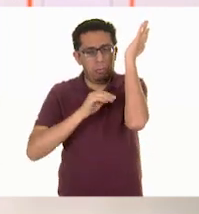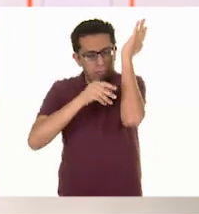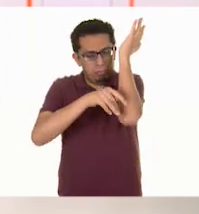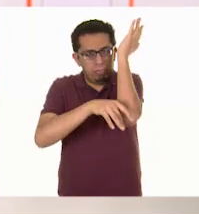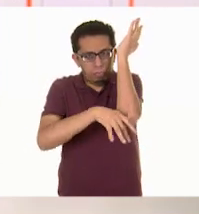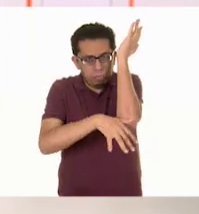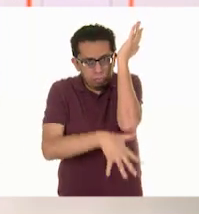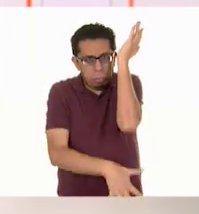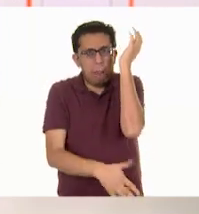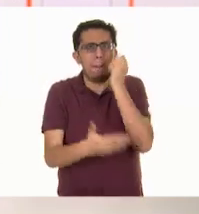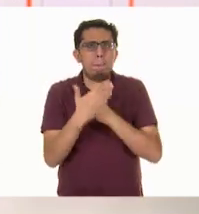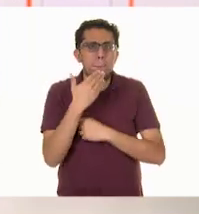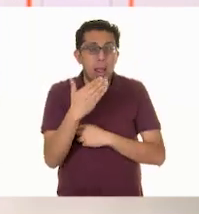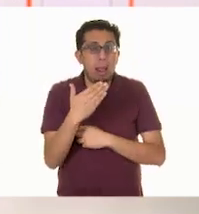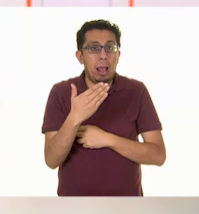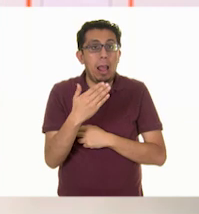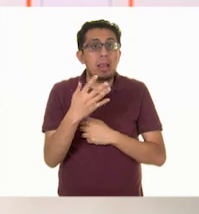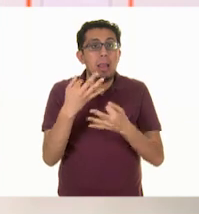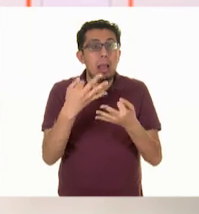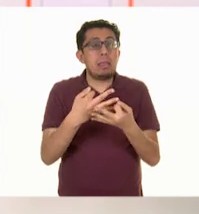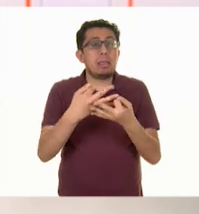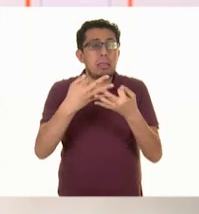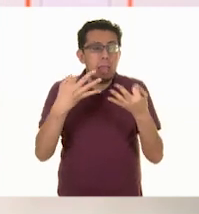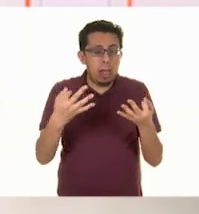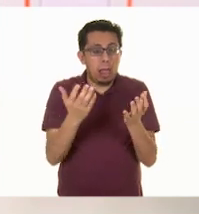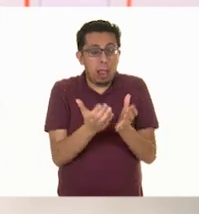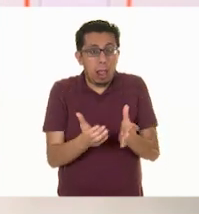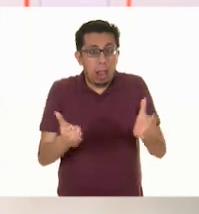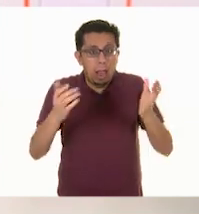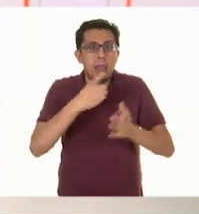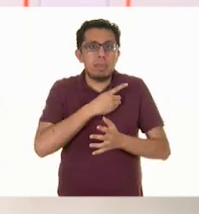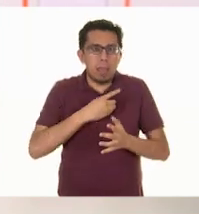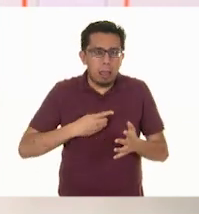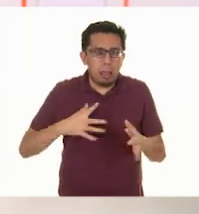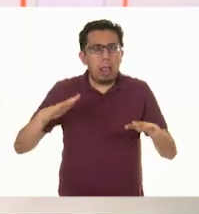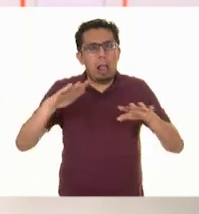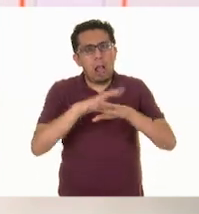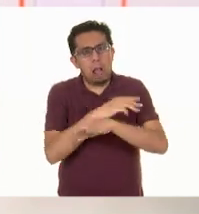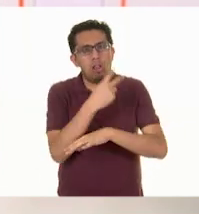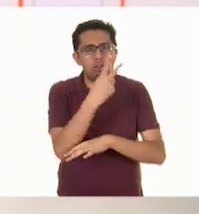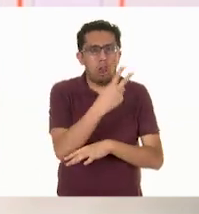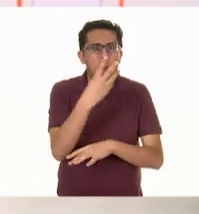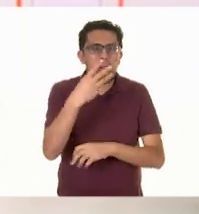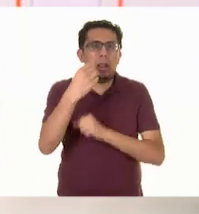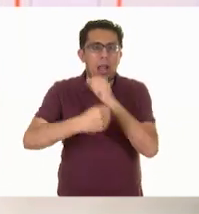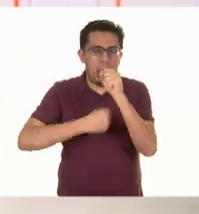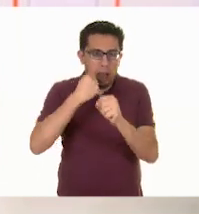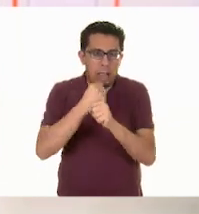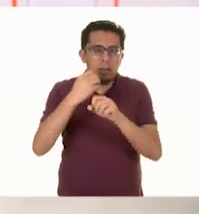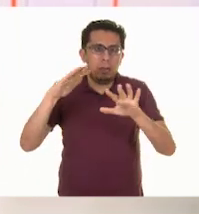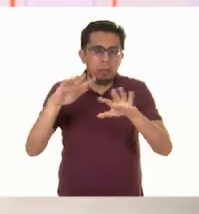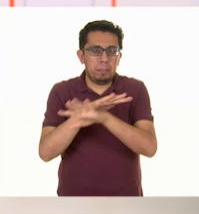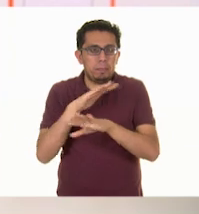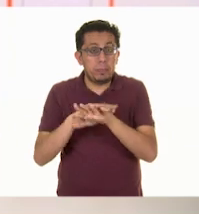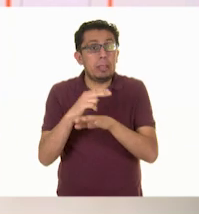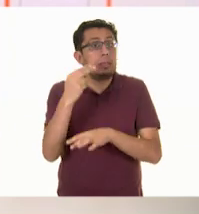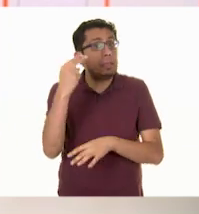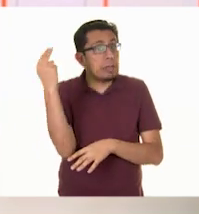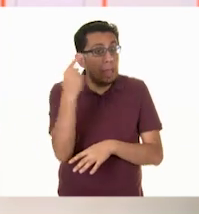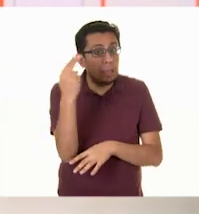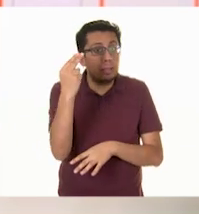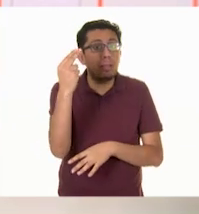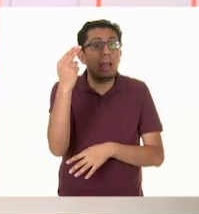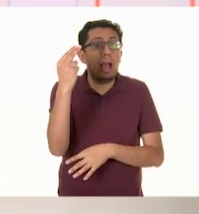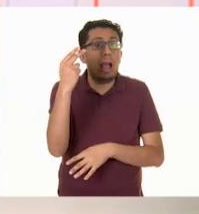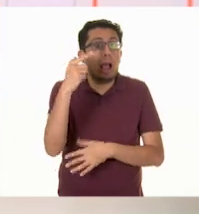ésta debe cambiarse cada dos o tres años. Requiere de un lugar soleado. Puede ser cerca de